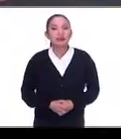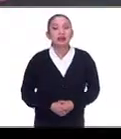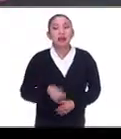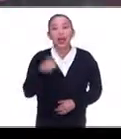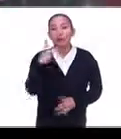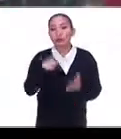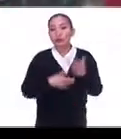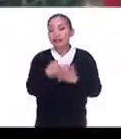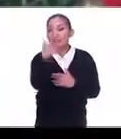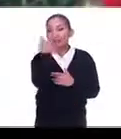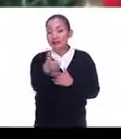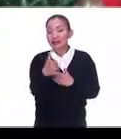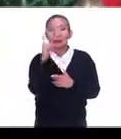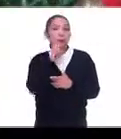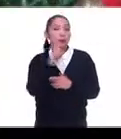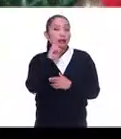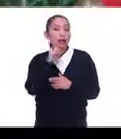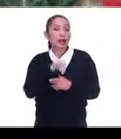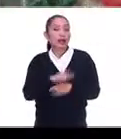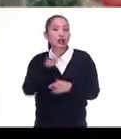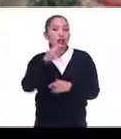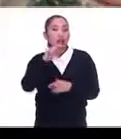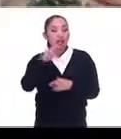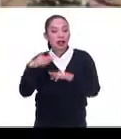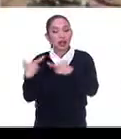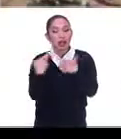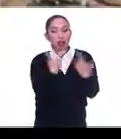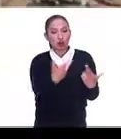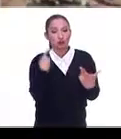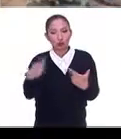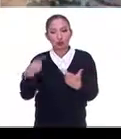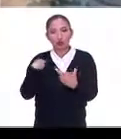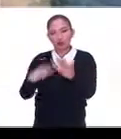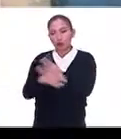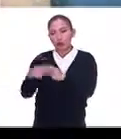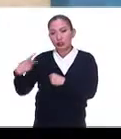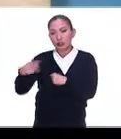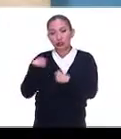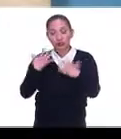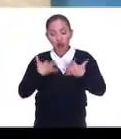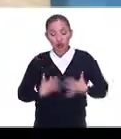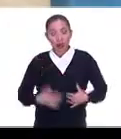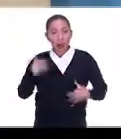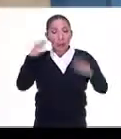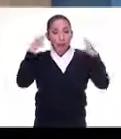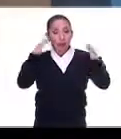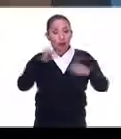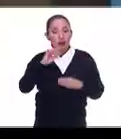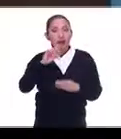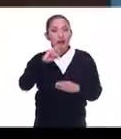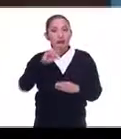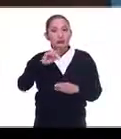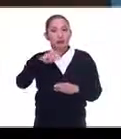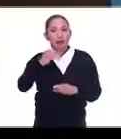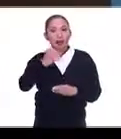En 2007, Madame Rostán donó su colección y estas piezas al Museo Franz Mayer.